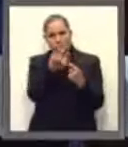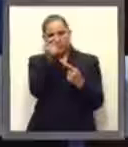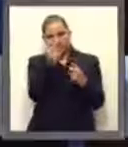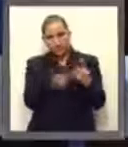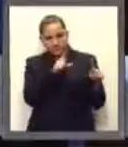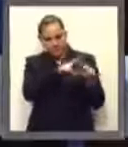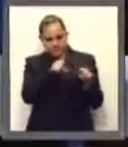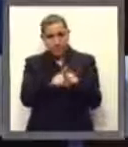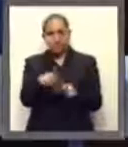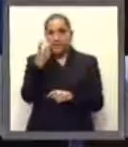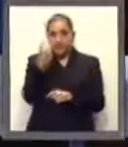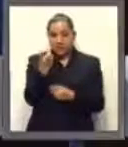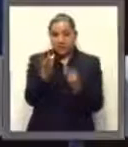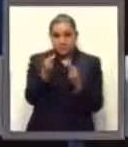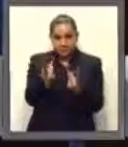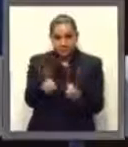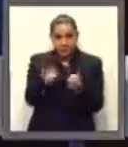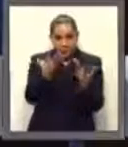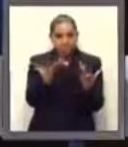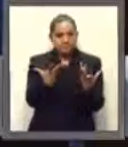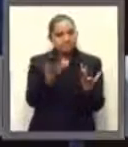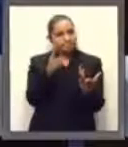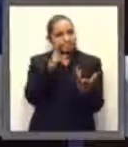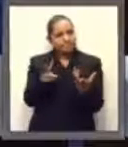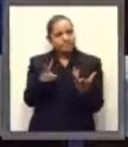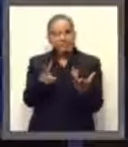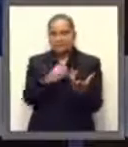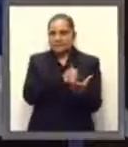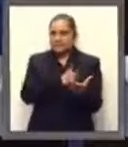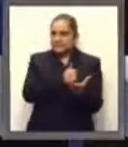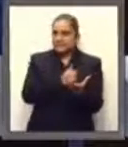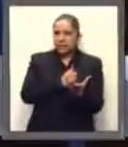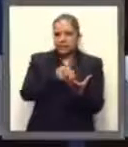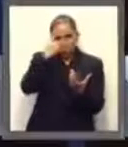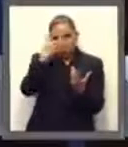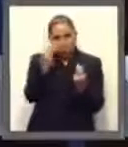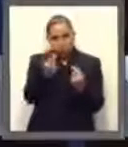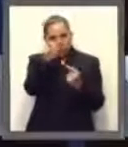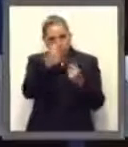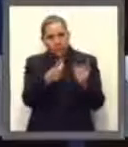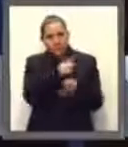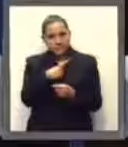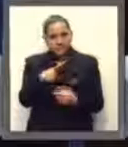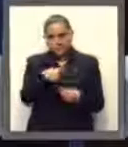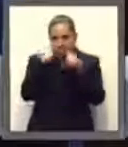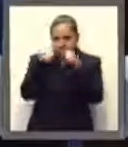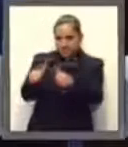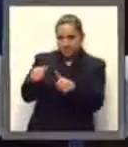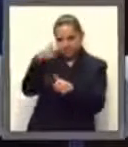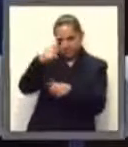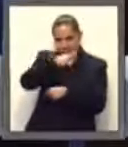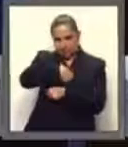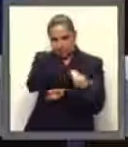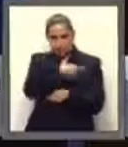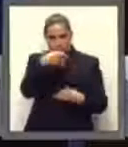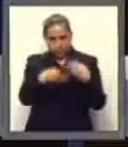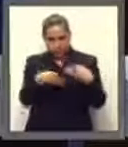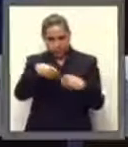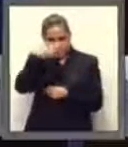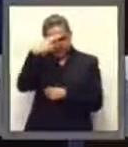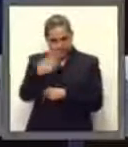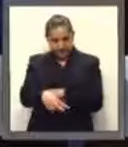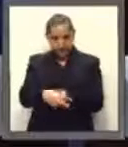cifra que de manera negativa impuso un récord de atención para el sistema judicial mexicano. En primera